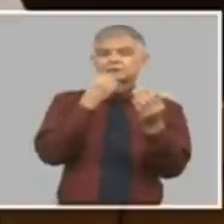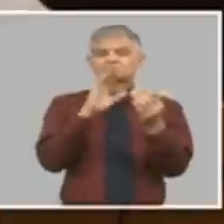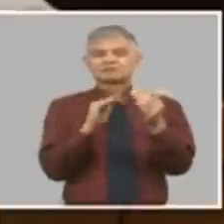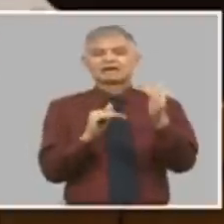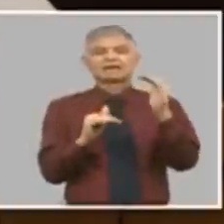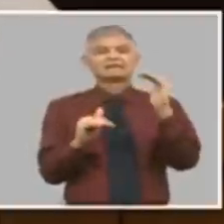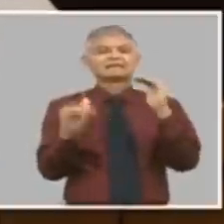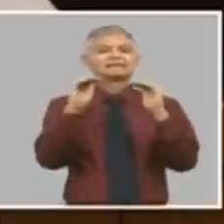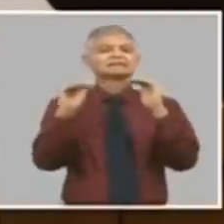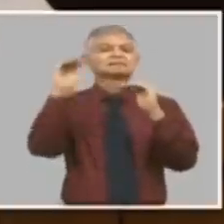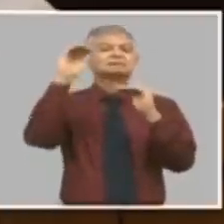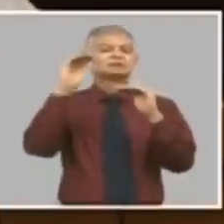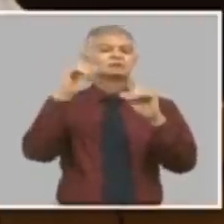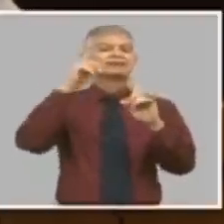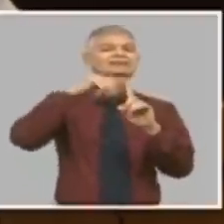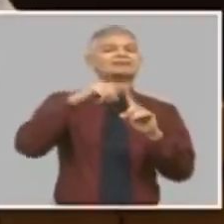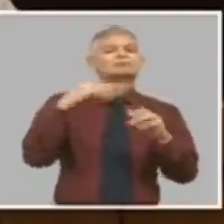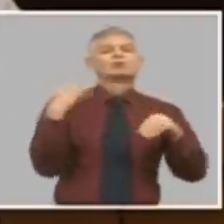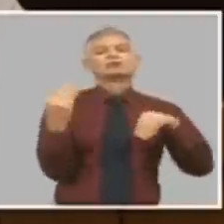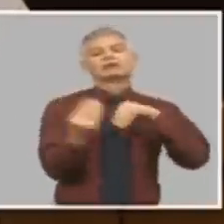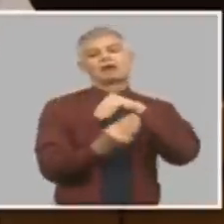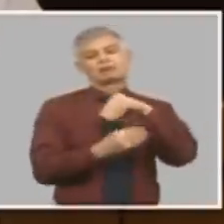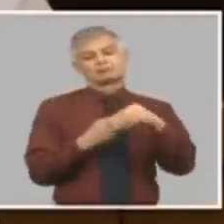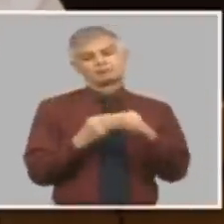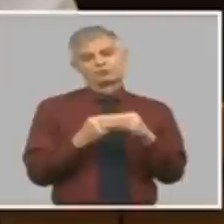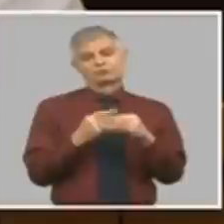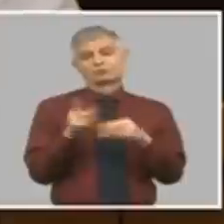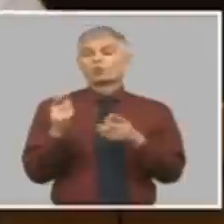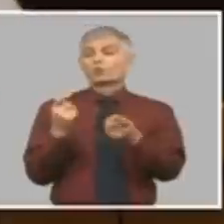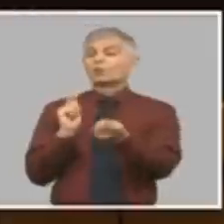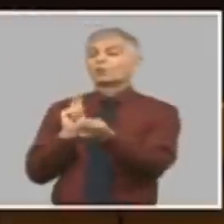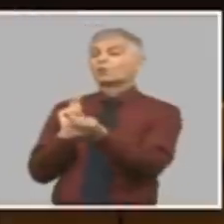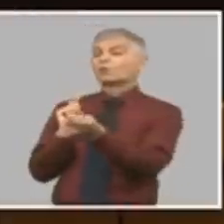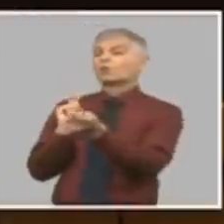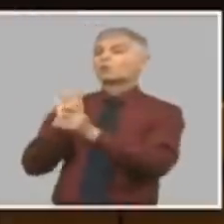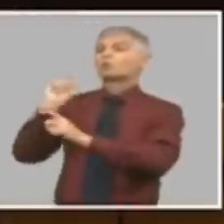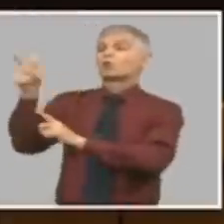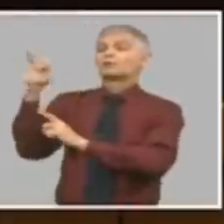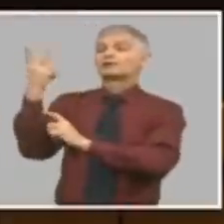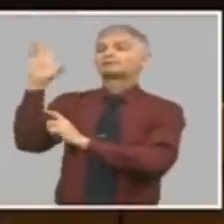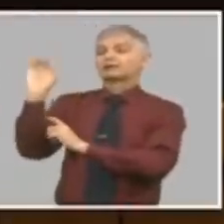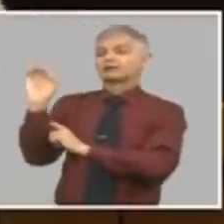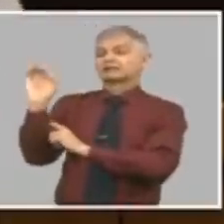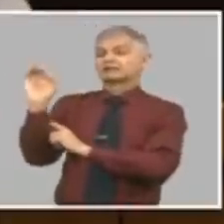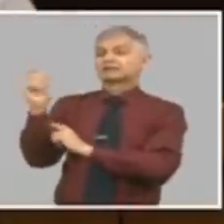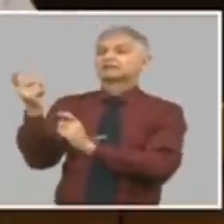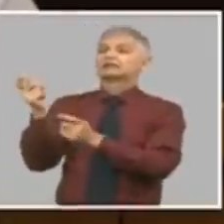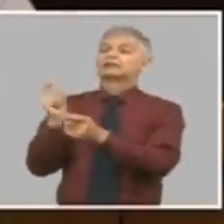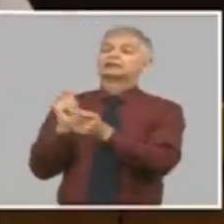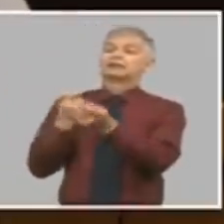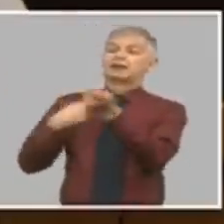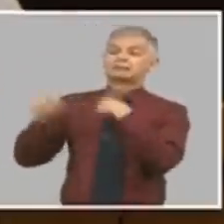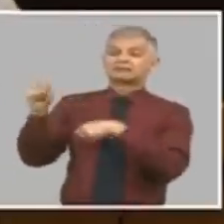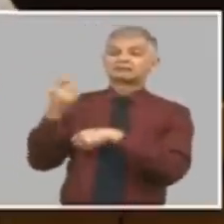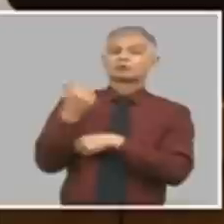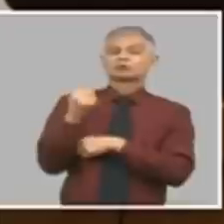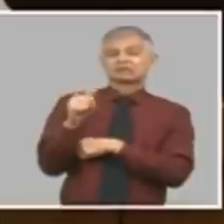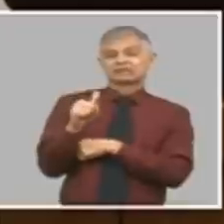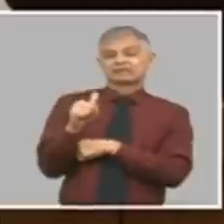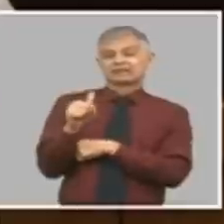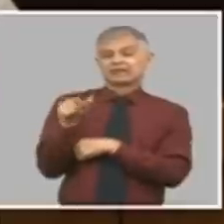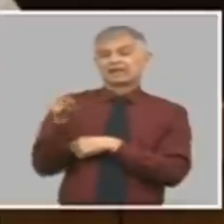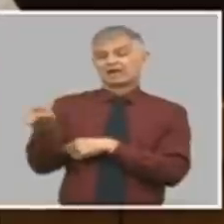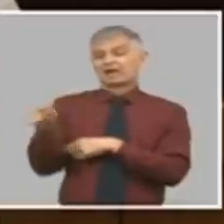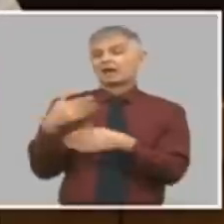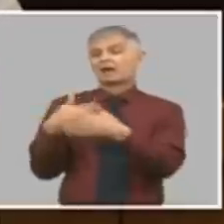cambio cualquiera me pudiera decir pero si importa por veinte y forma precio por diez esta empresa pudiera tener pérdida